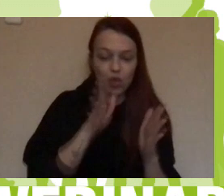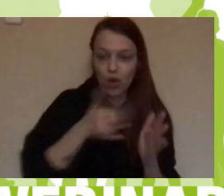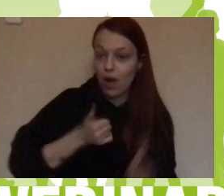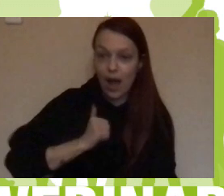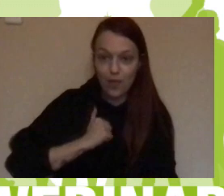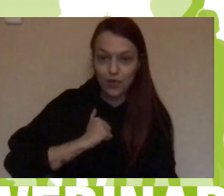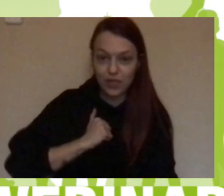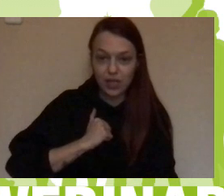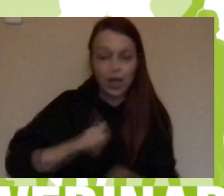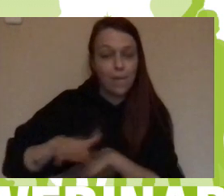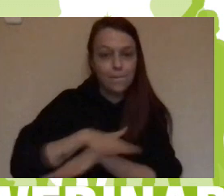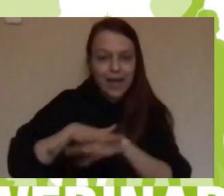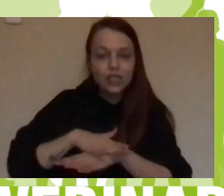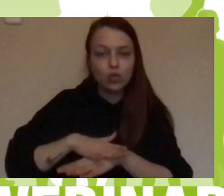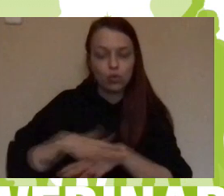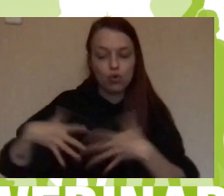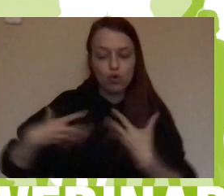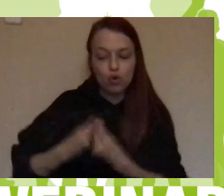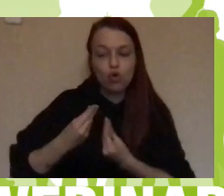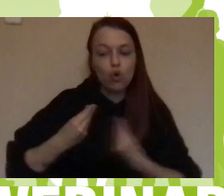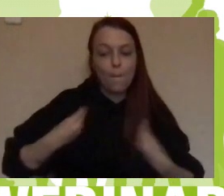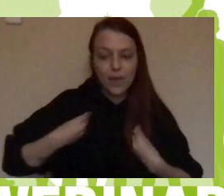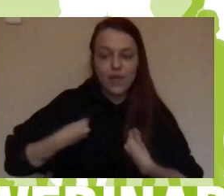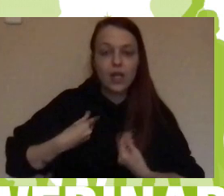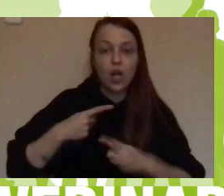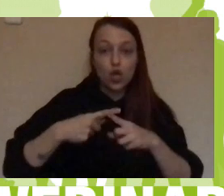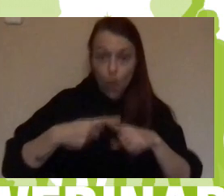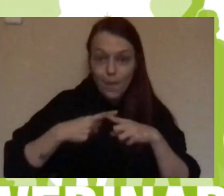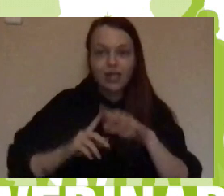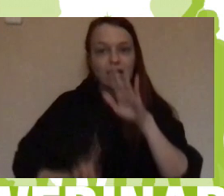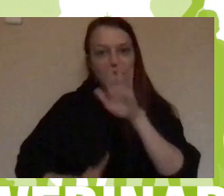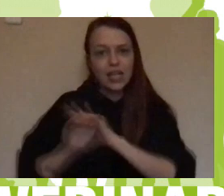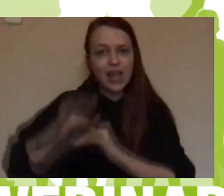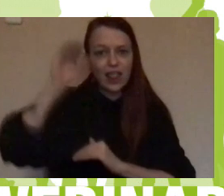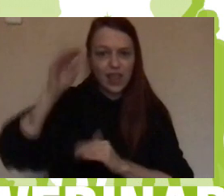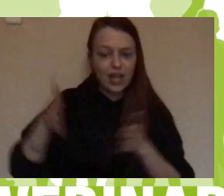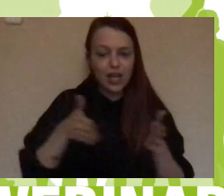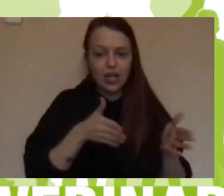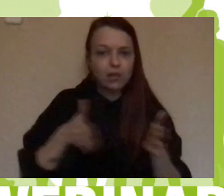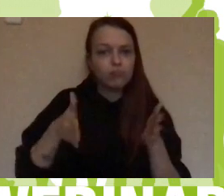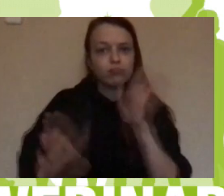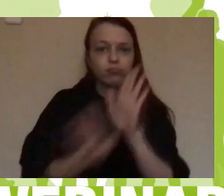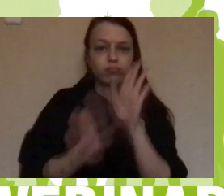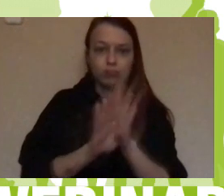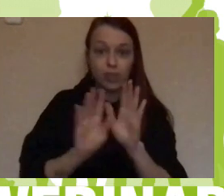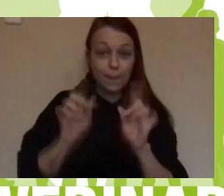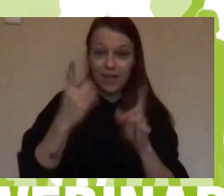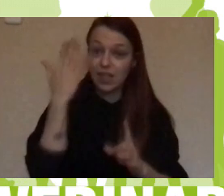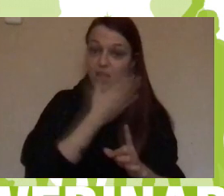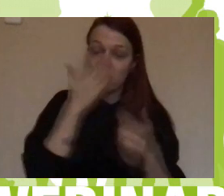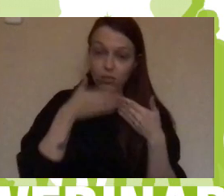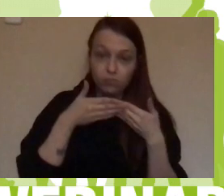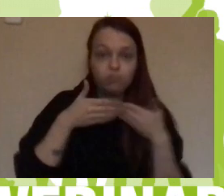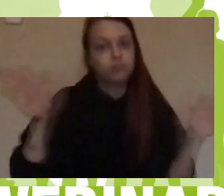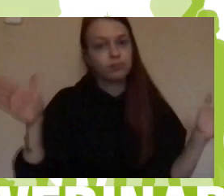Fundamental, convivir, compartir, crecer, caminar, seguir viajando. Y ante todo, abrir nuestro centro, es decir, que nos